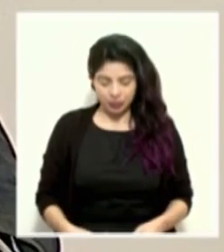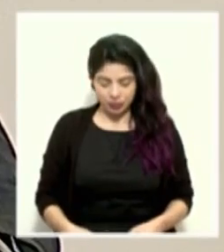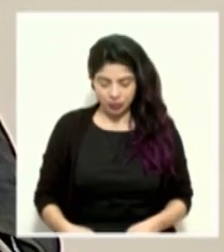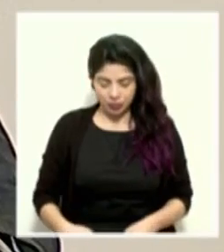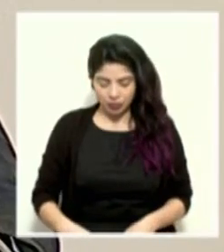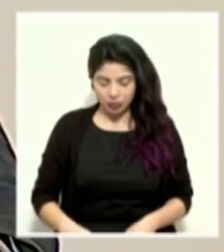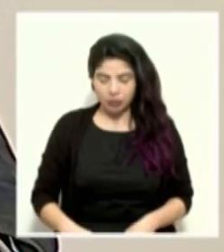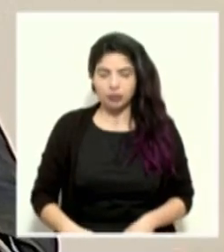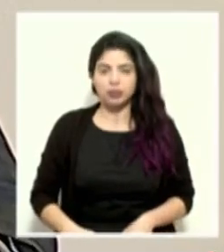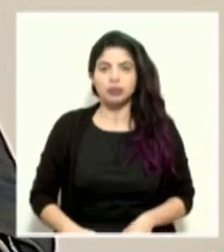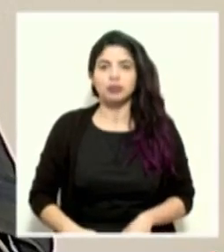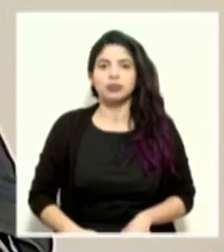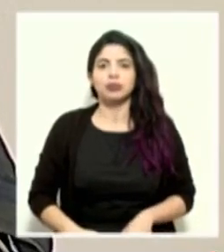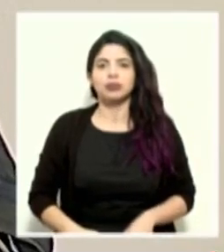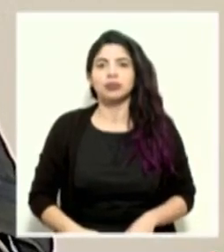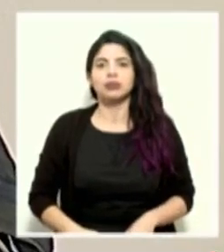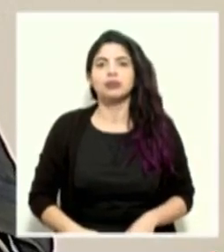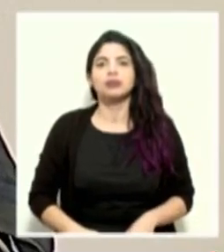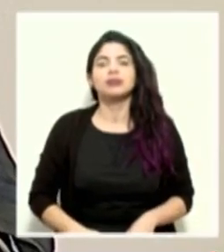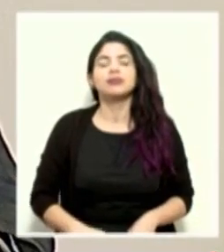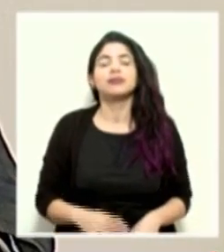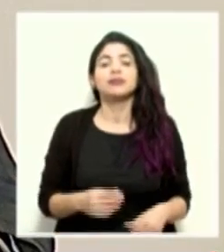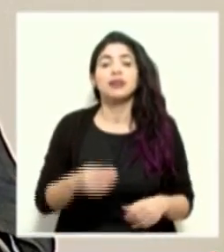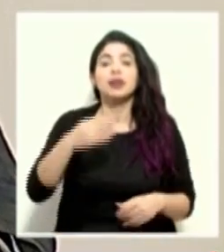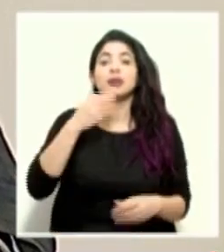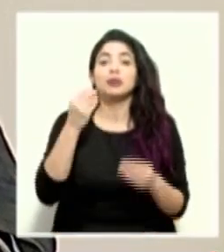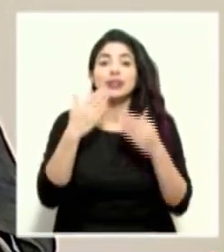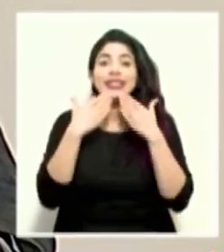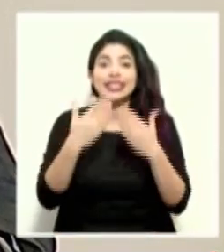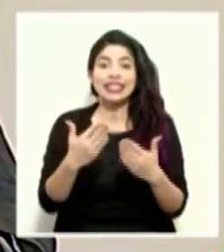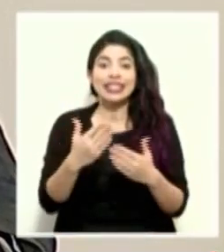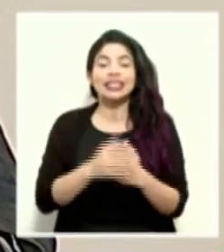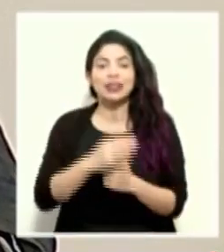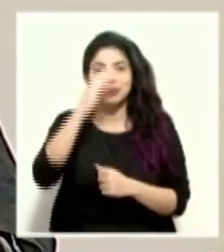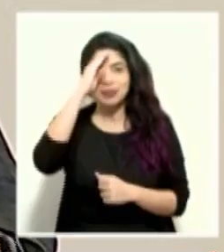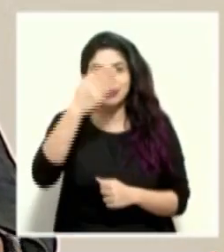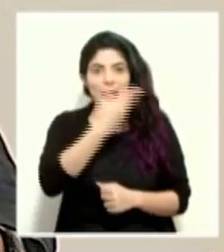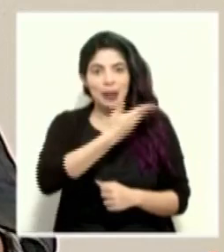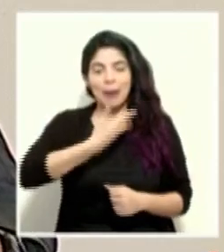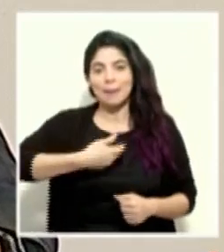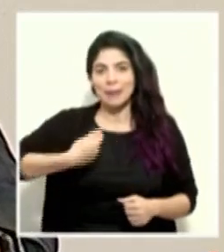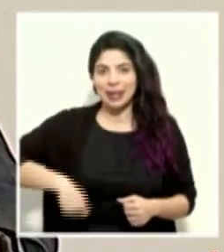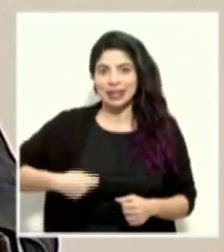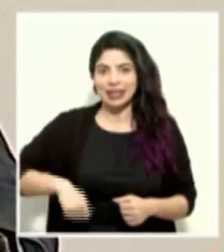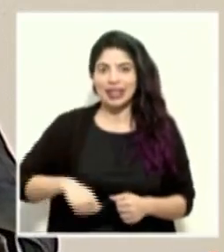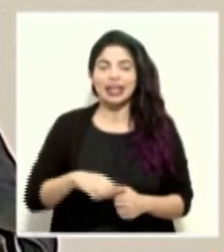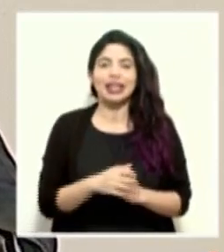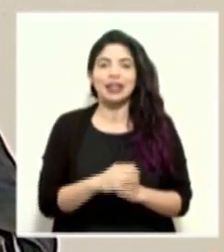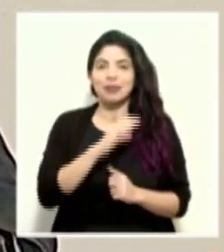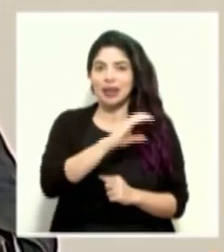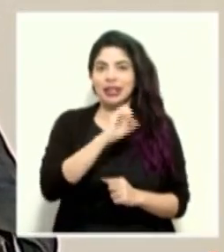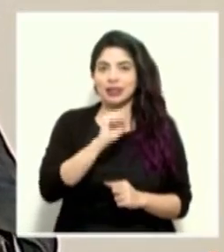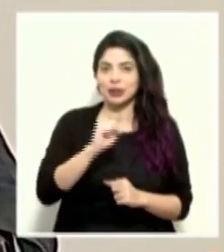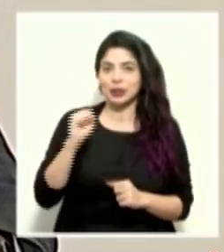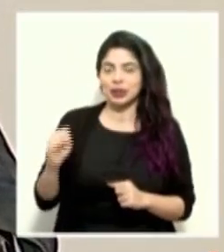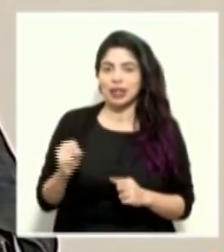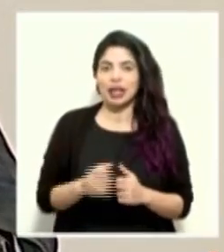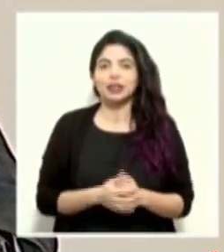especial para el doctor Román Macaya, presidente ejecutivo de la Caja Costarricense de Seguro Social.